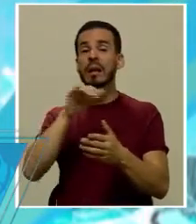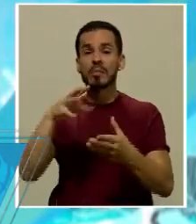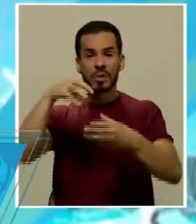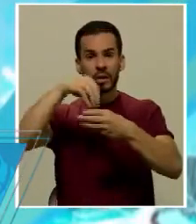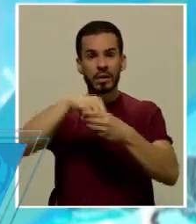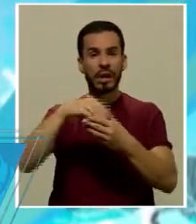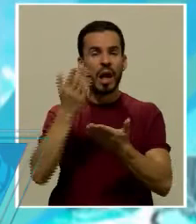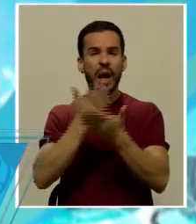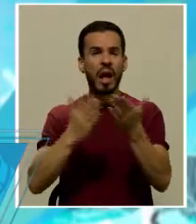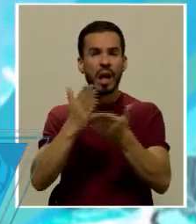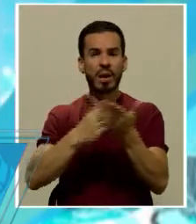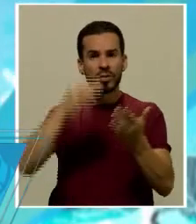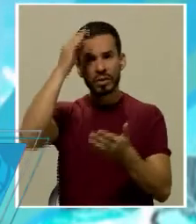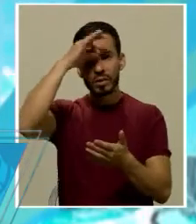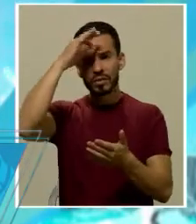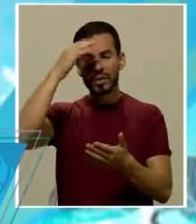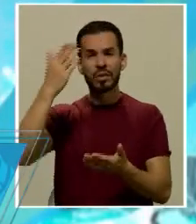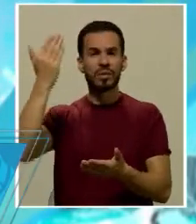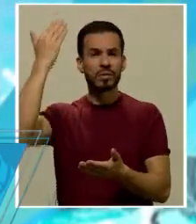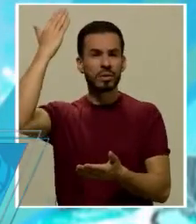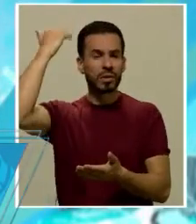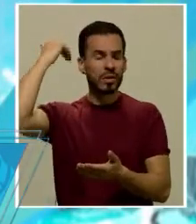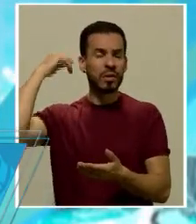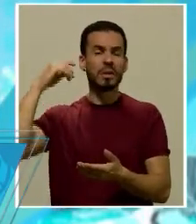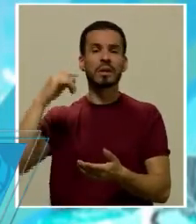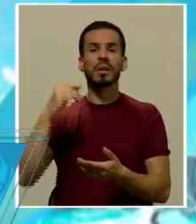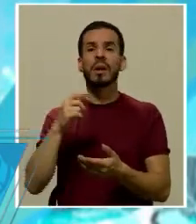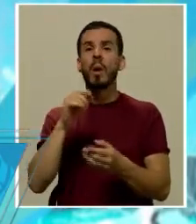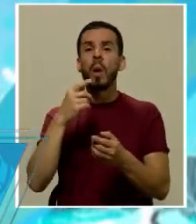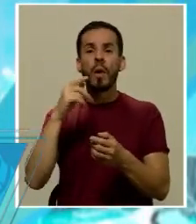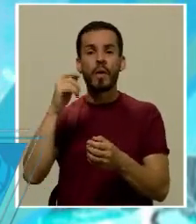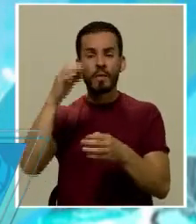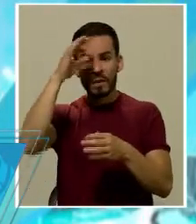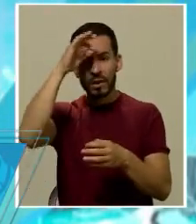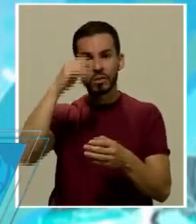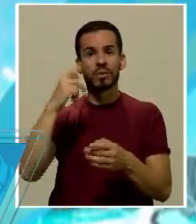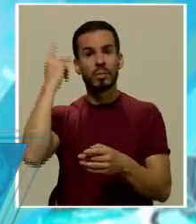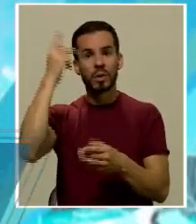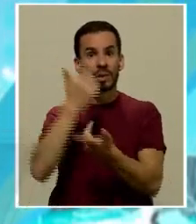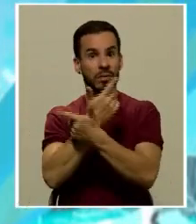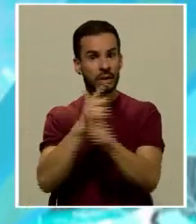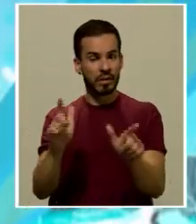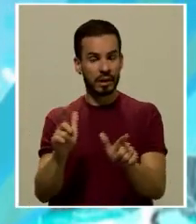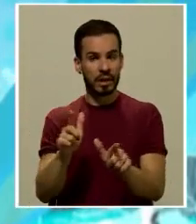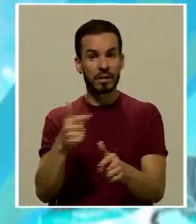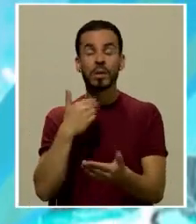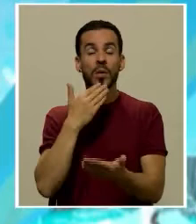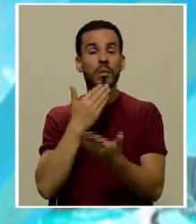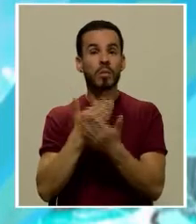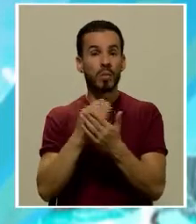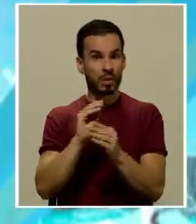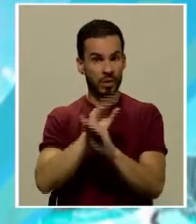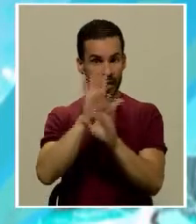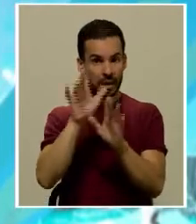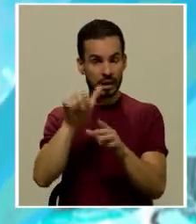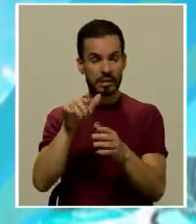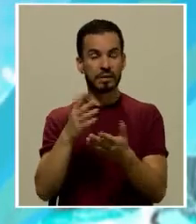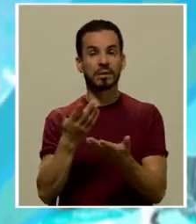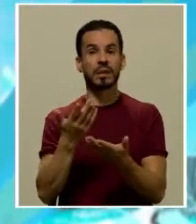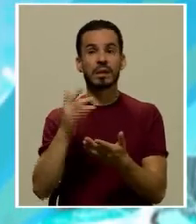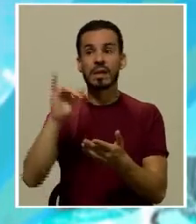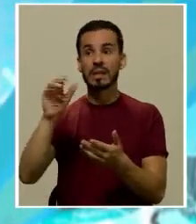en algunos filósofos de la Ilustración o en algunos filósofos políticos liberales. Entonces es bueno hacer esta aclaración.